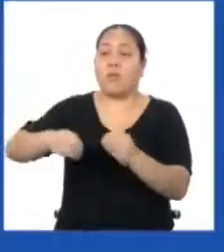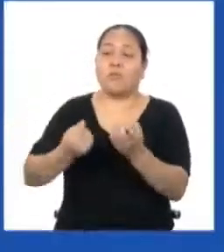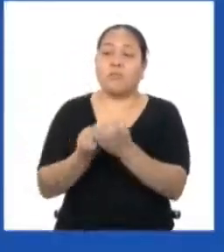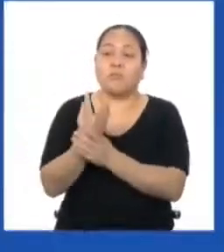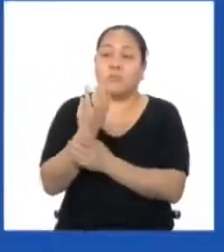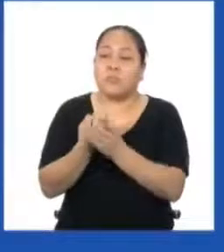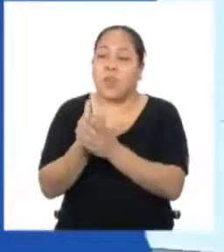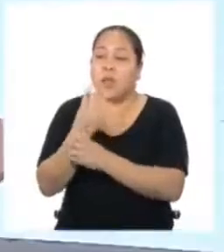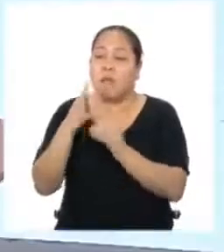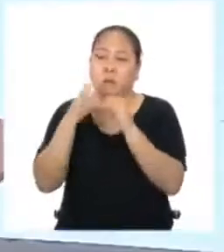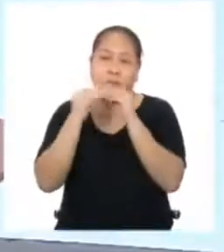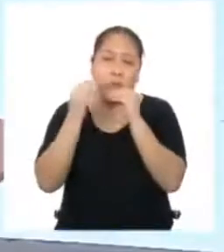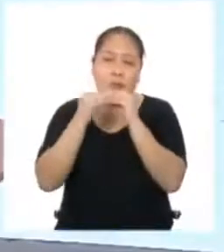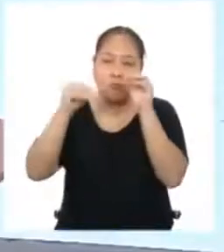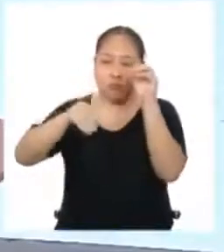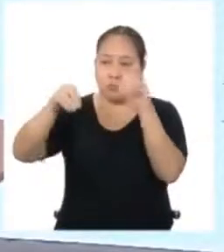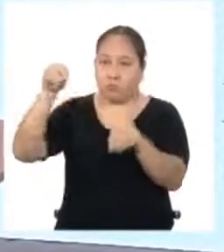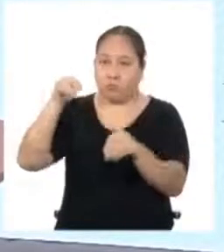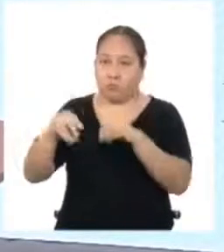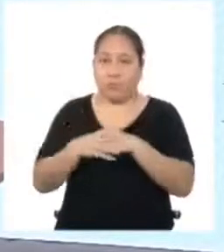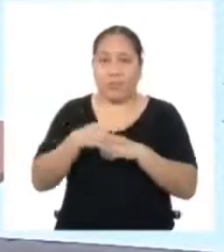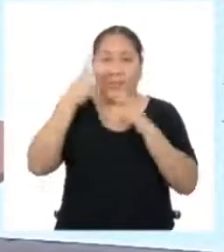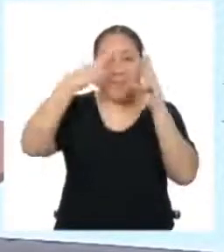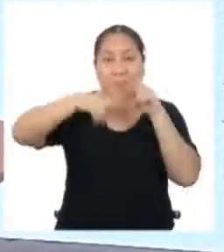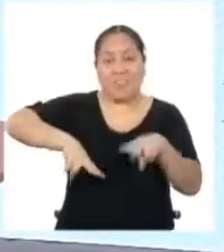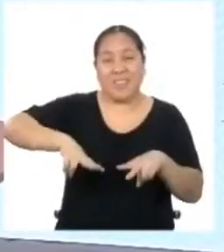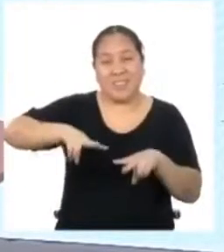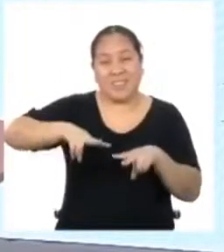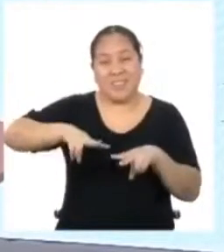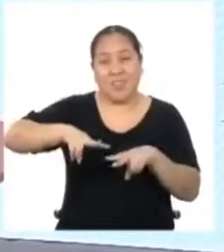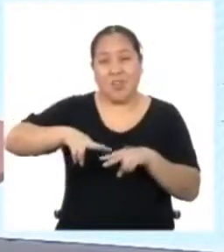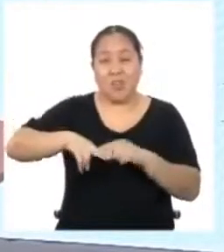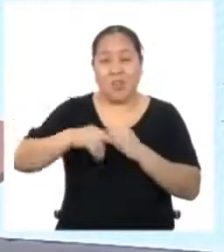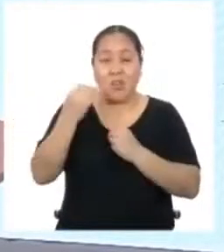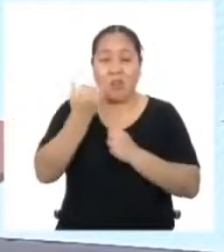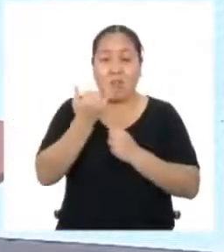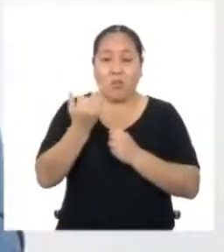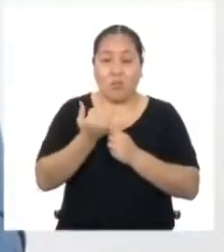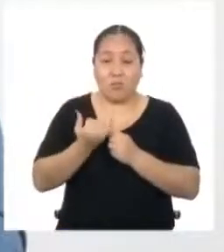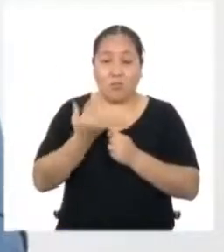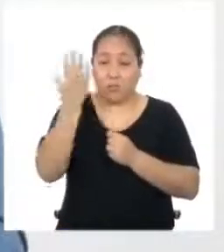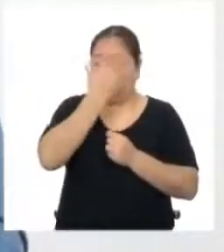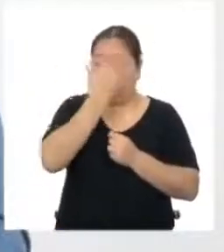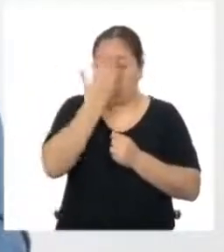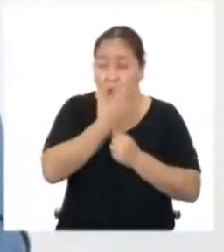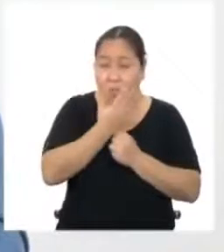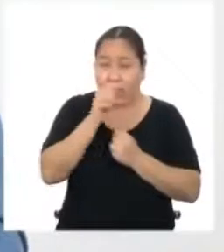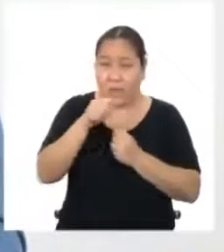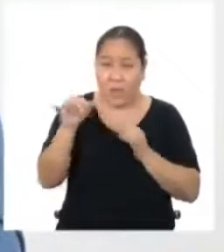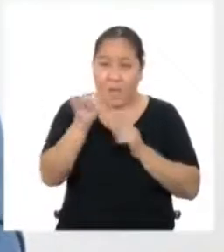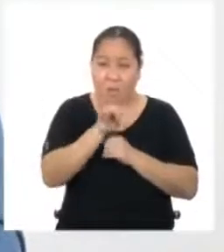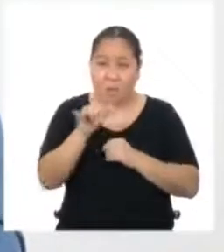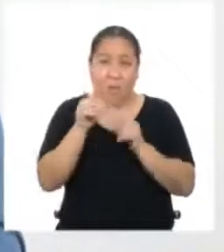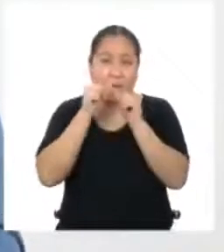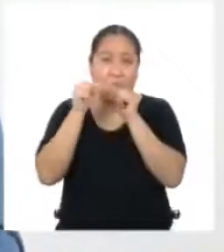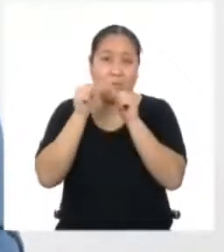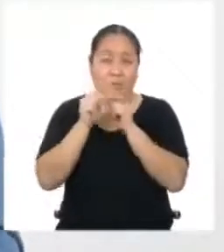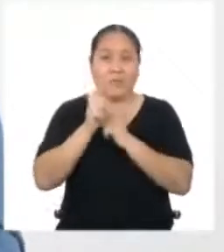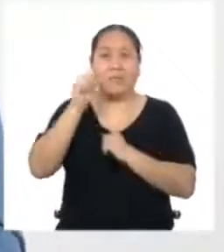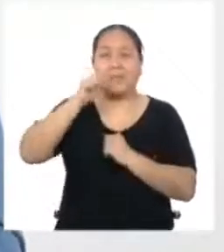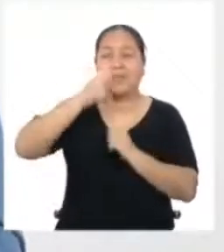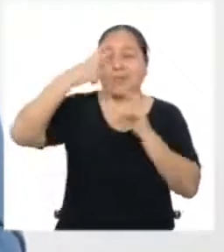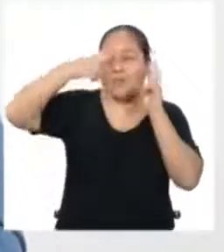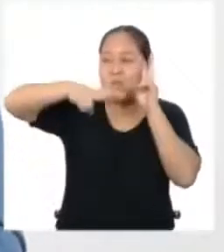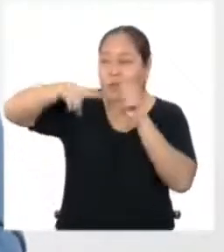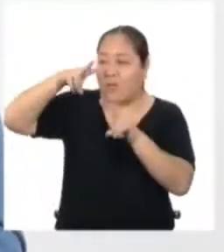frutas rosas ¿Han notado cómo las áreas sombreadas miden lo mismo? Así es Con solo